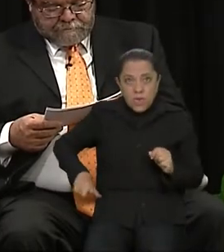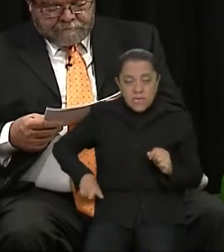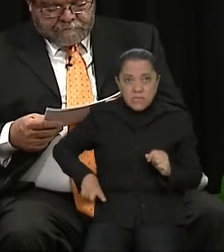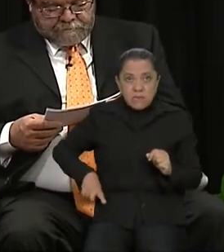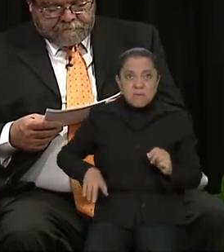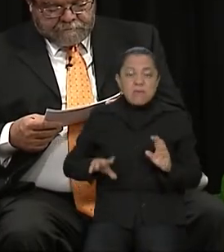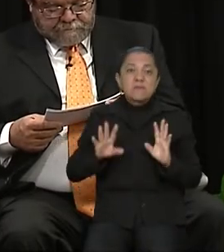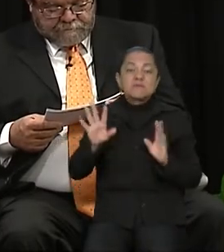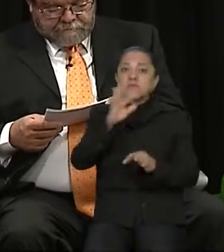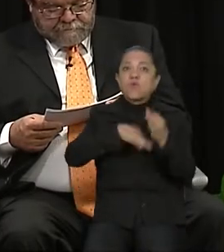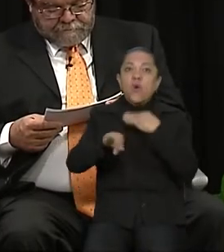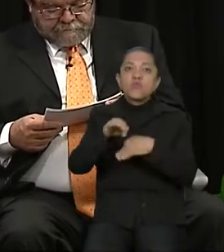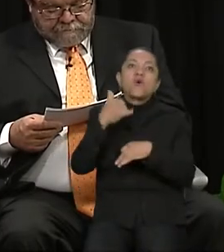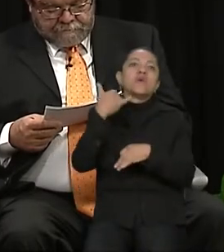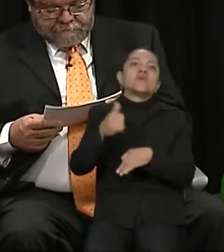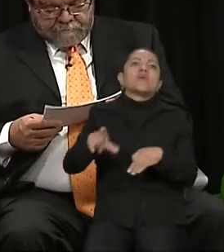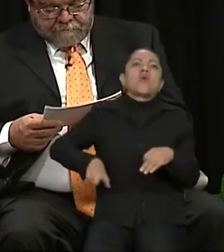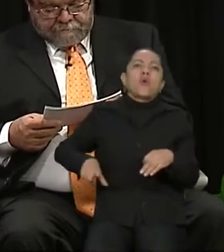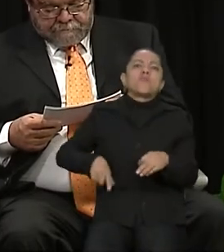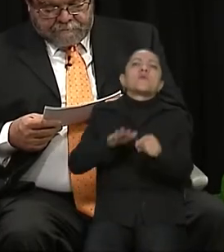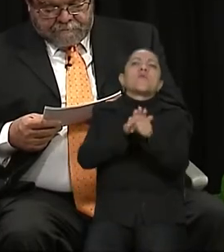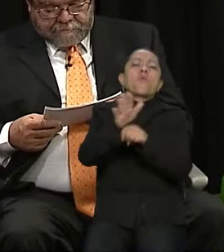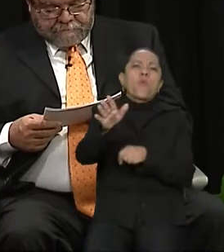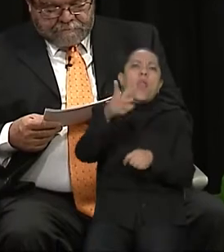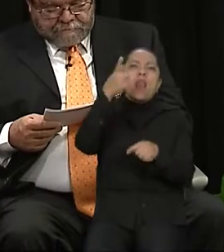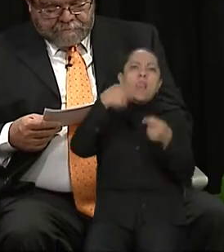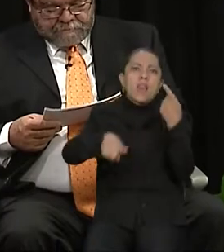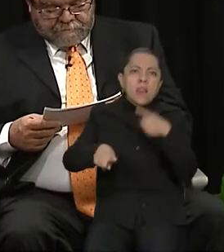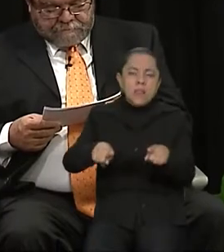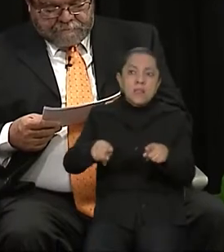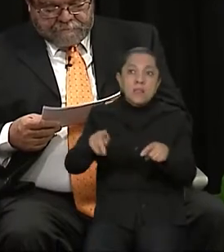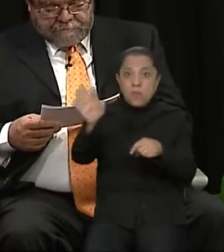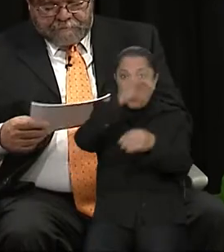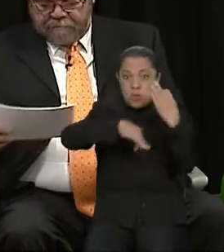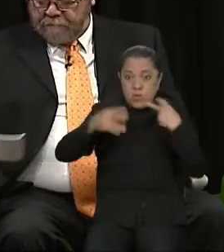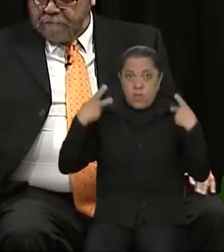espacio público en que la ciudadanía es protagonista imprescindible.